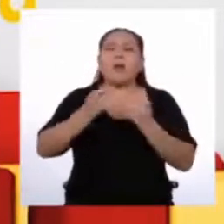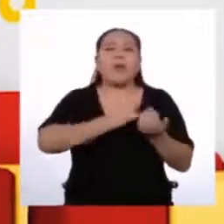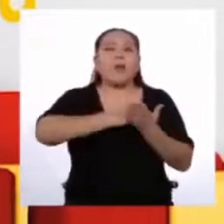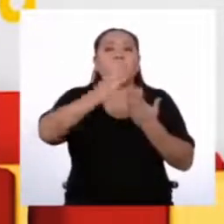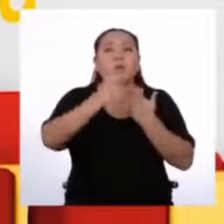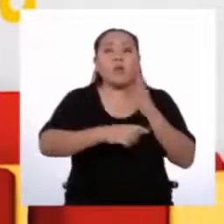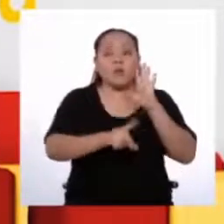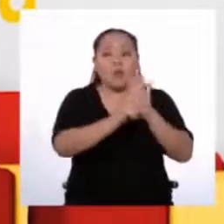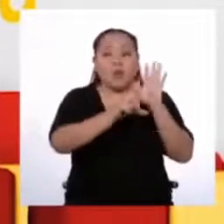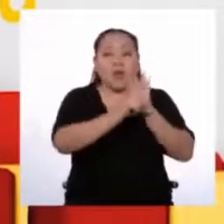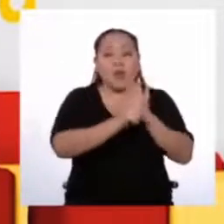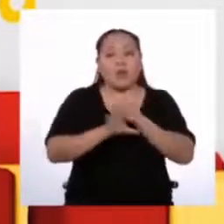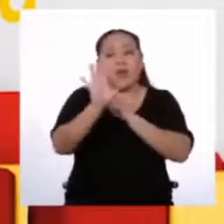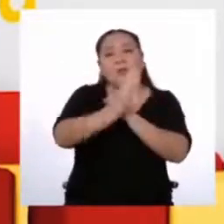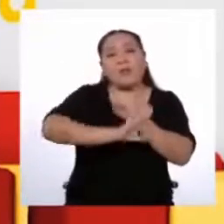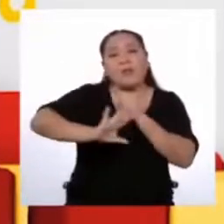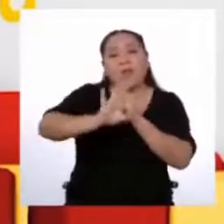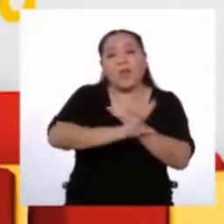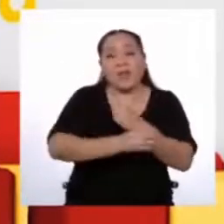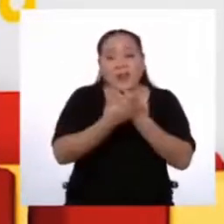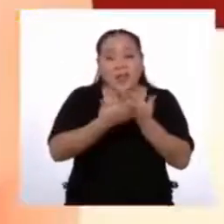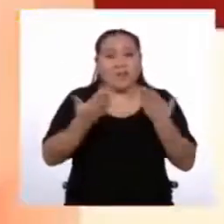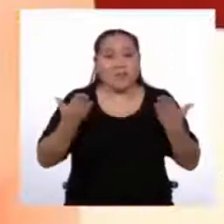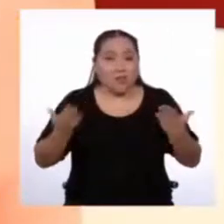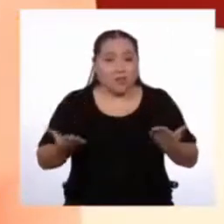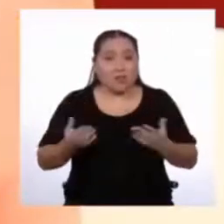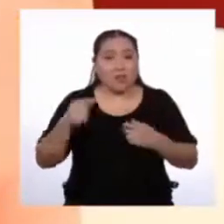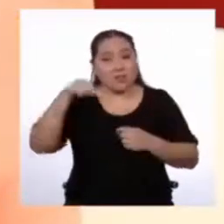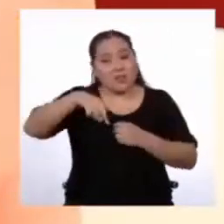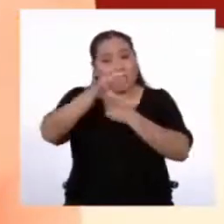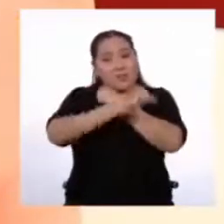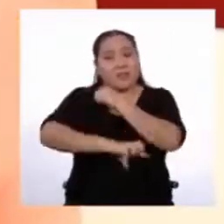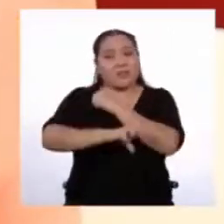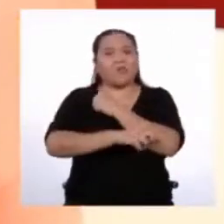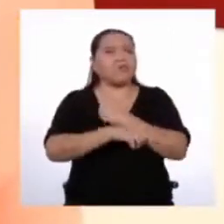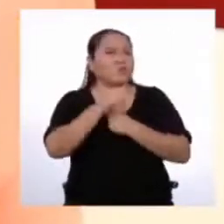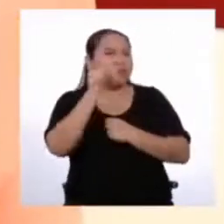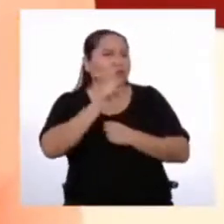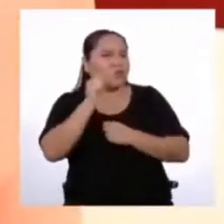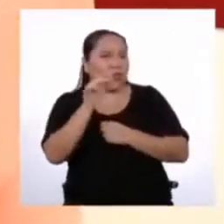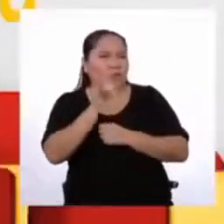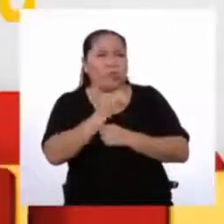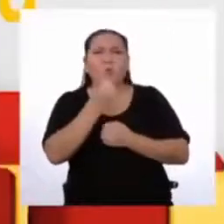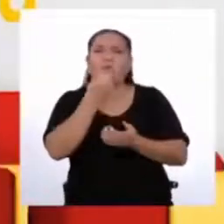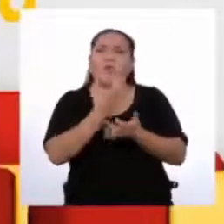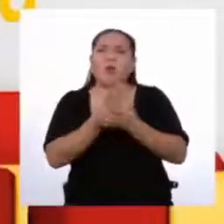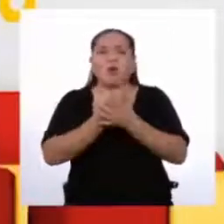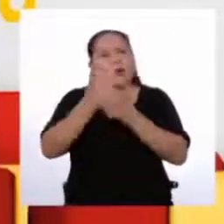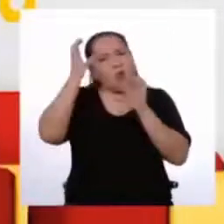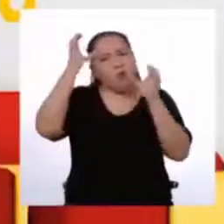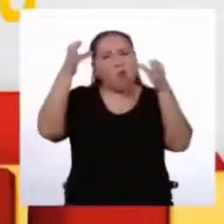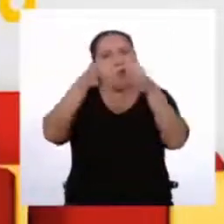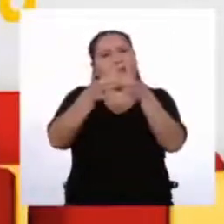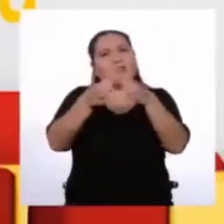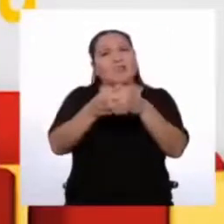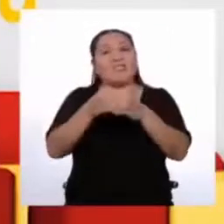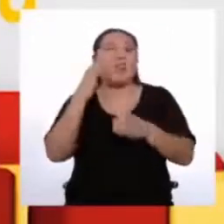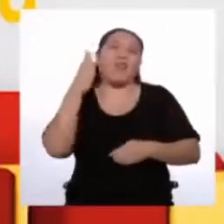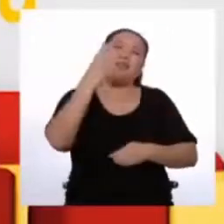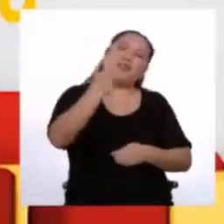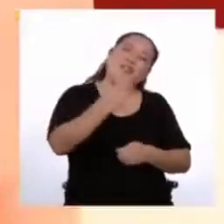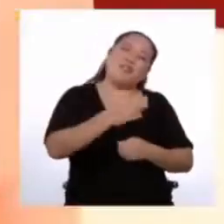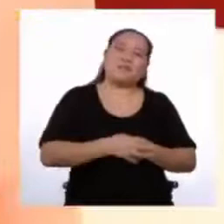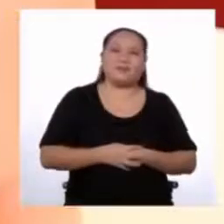Para proteger los recursos del país ¡Claro! ¡Como buenos congresistas! ¡Congresistas del futuro!